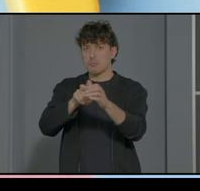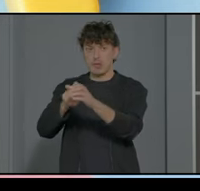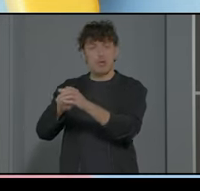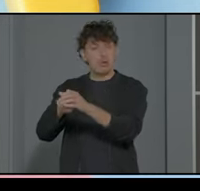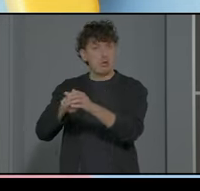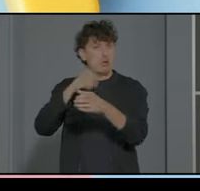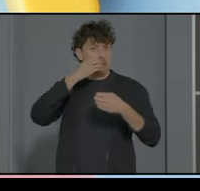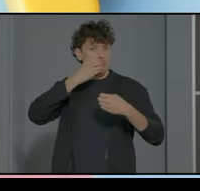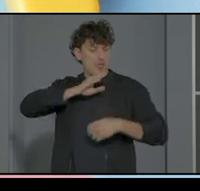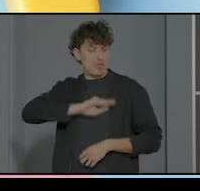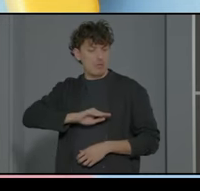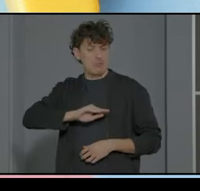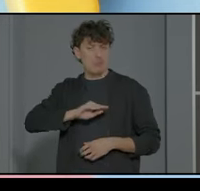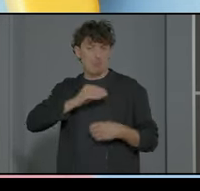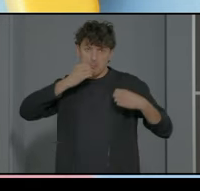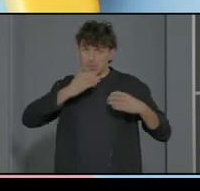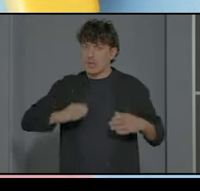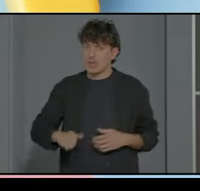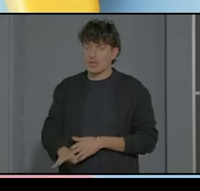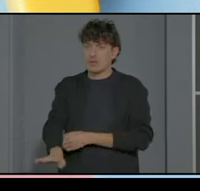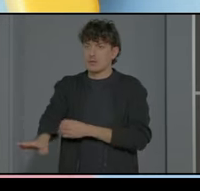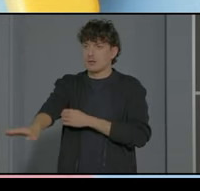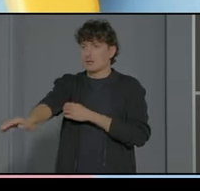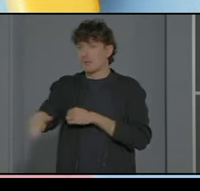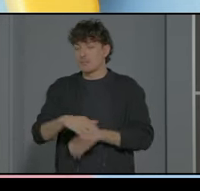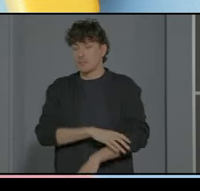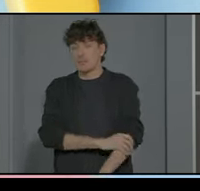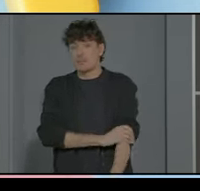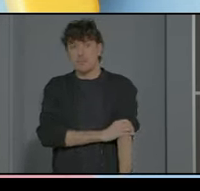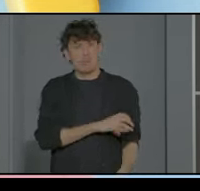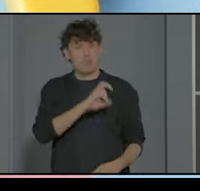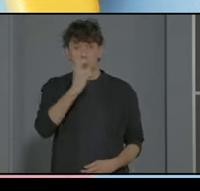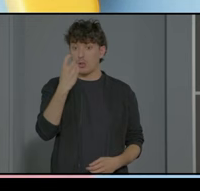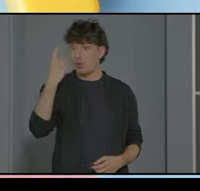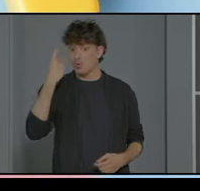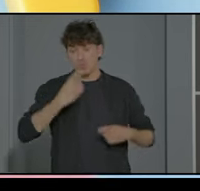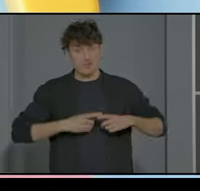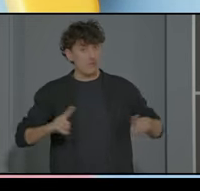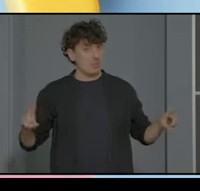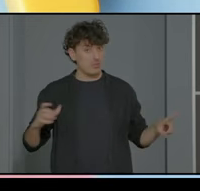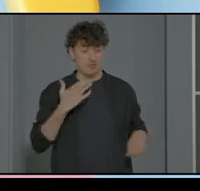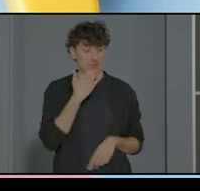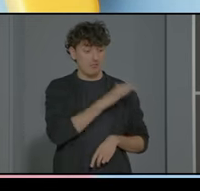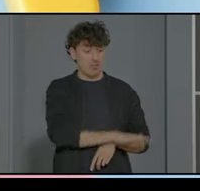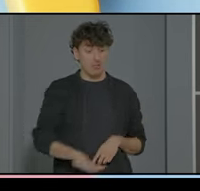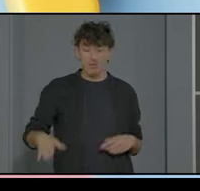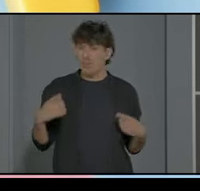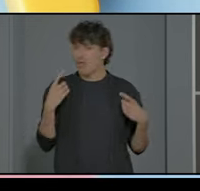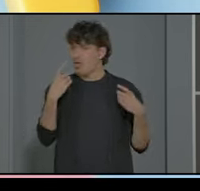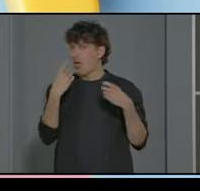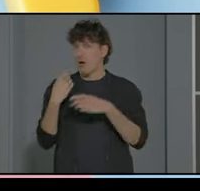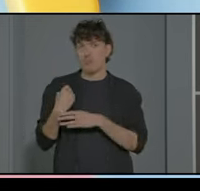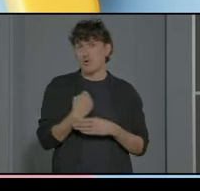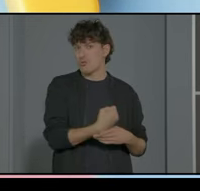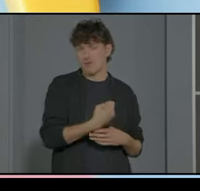bastante notable pero tenemos que ajustarnos a todos porque tenemos otros peces que no son así y los peces que tenemos infantil tienen muchísimas necesidades de apoyo y en